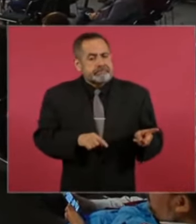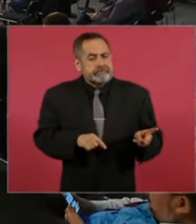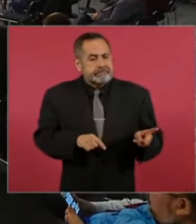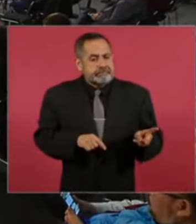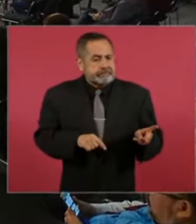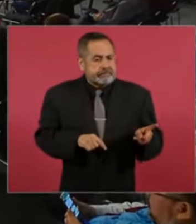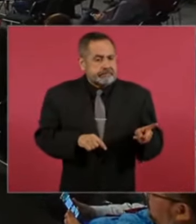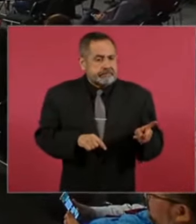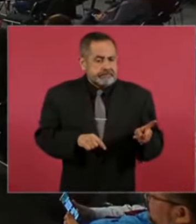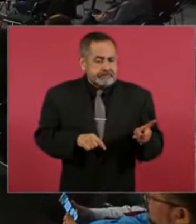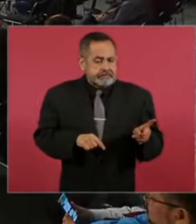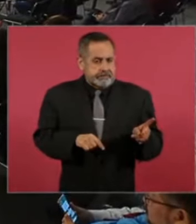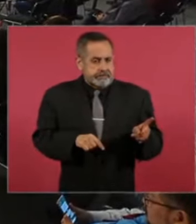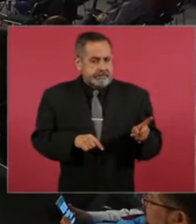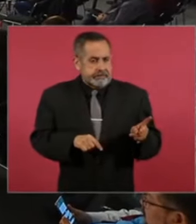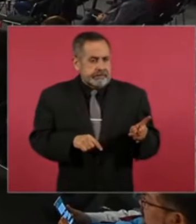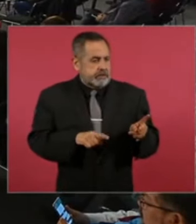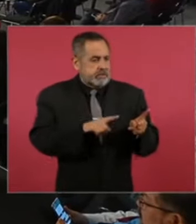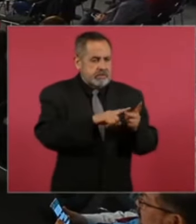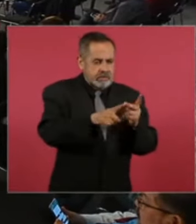cerebro